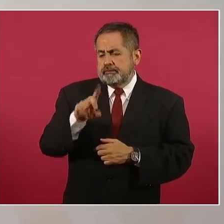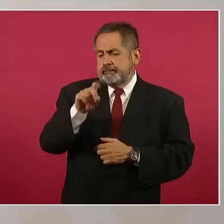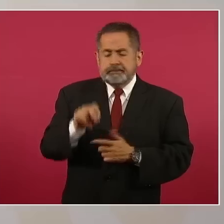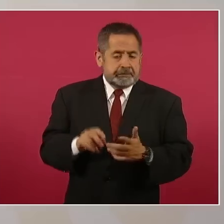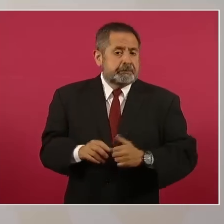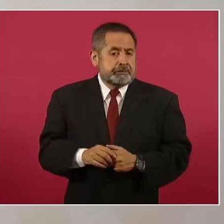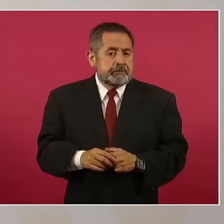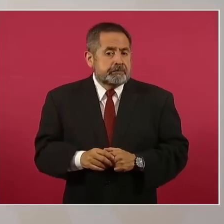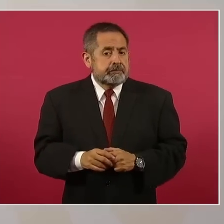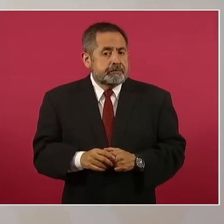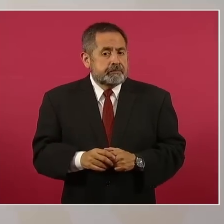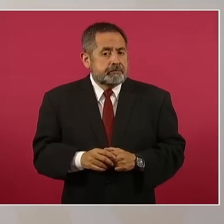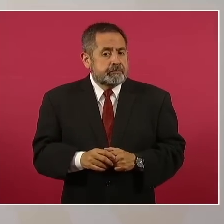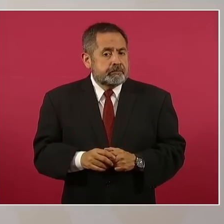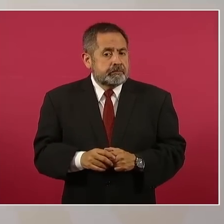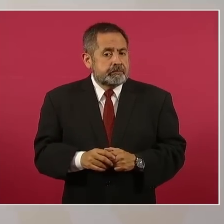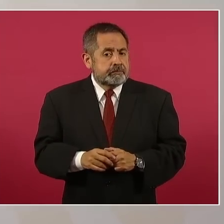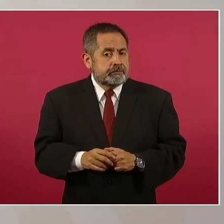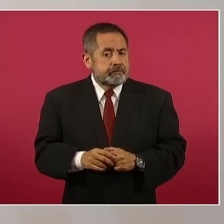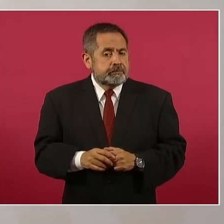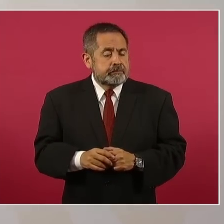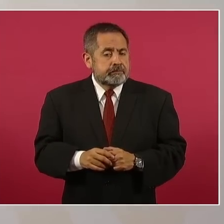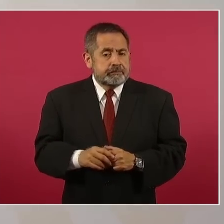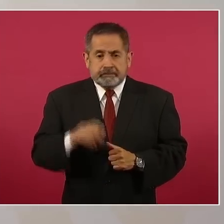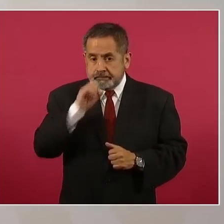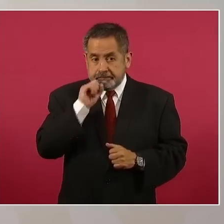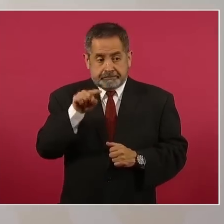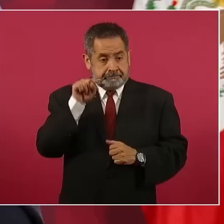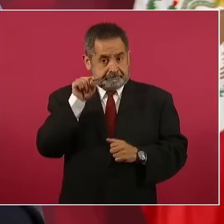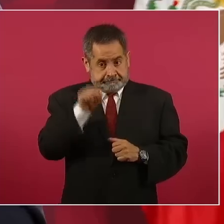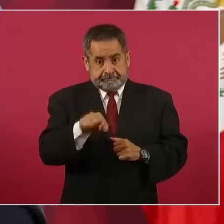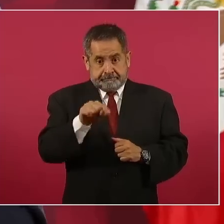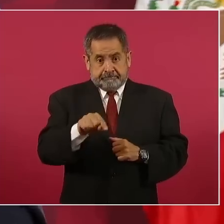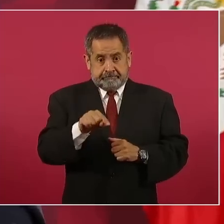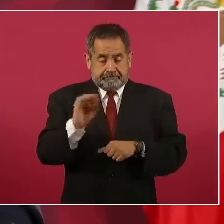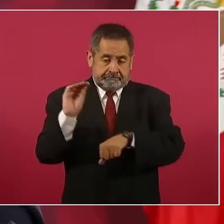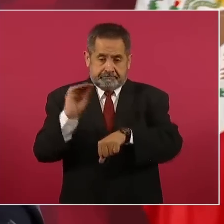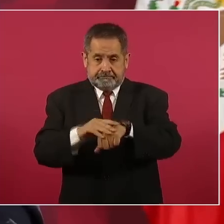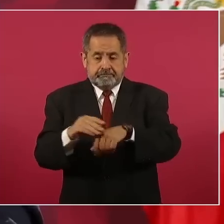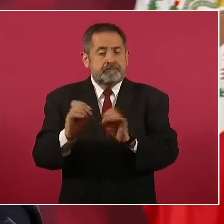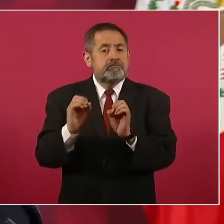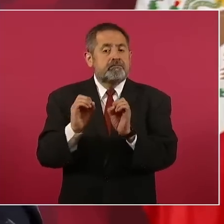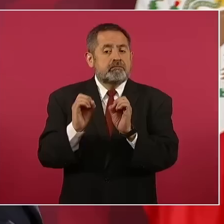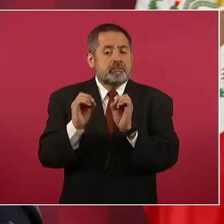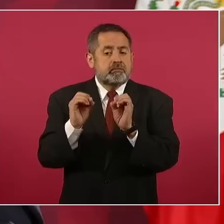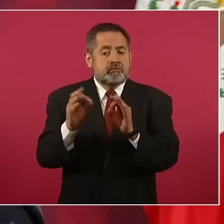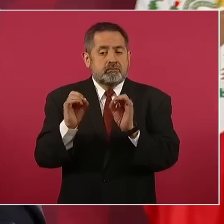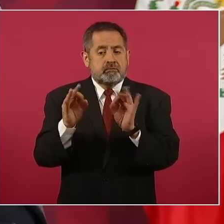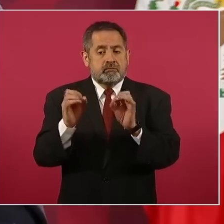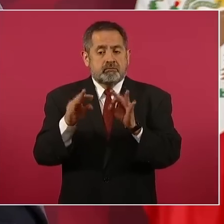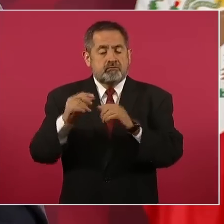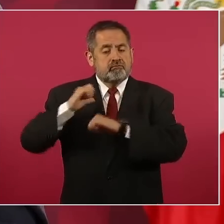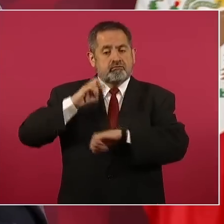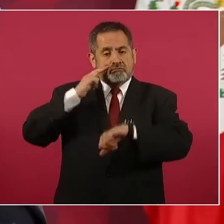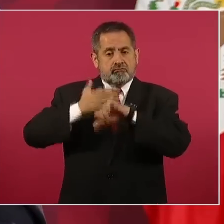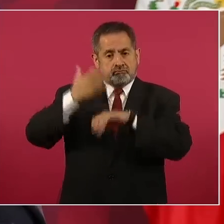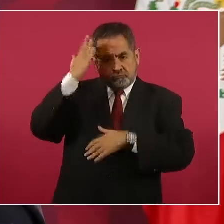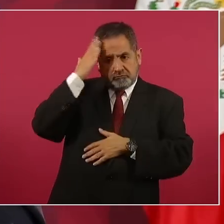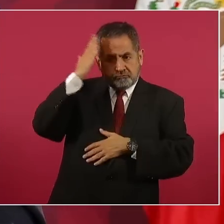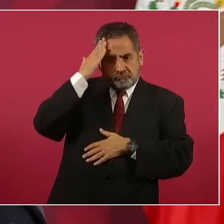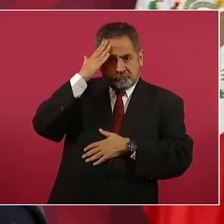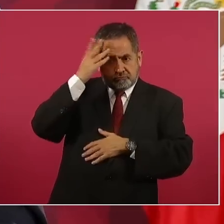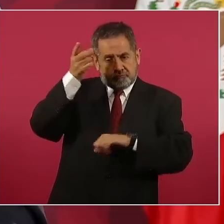va a hacer la oficina para la dirección de